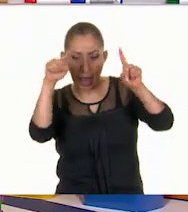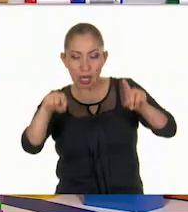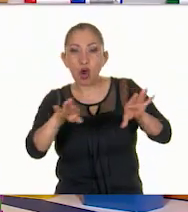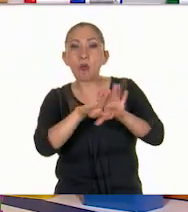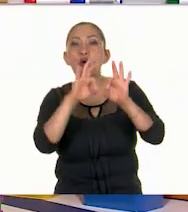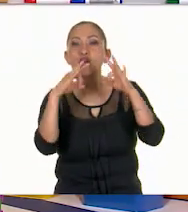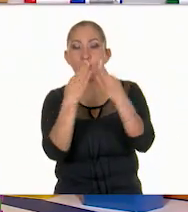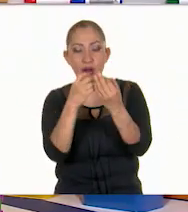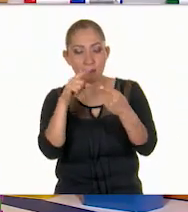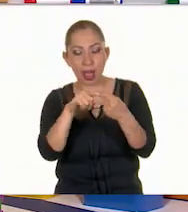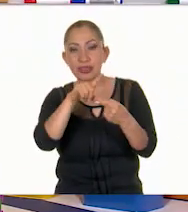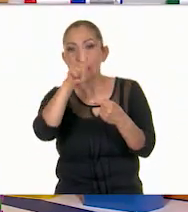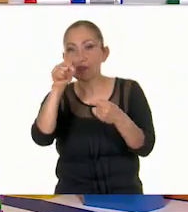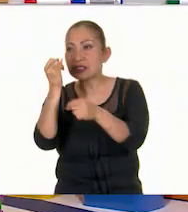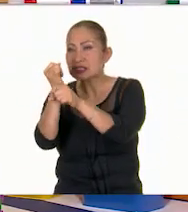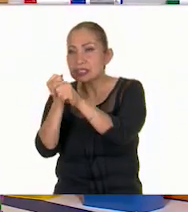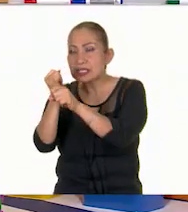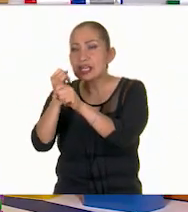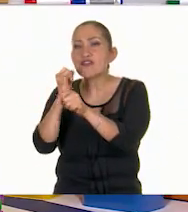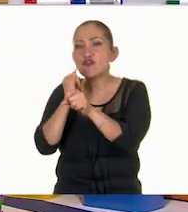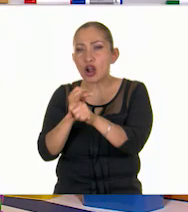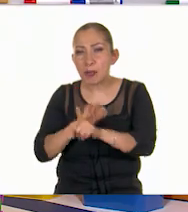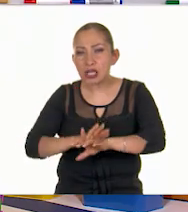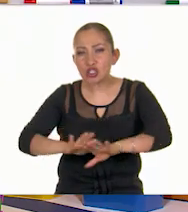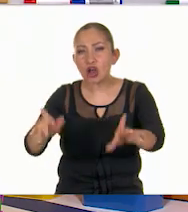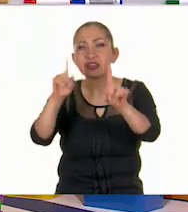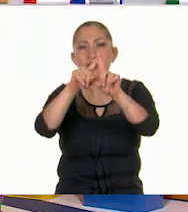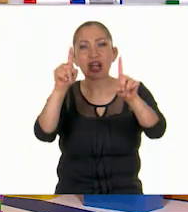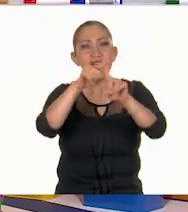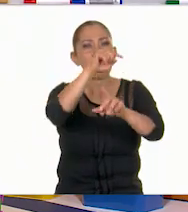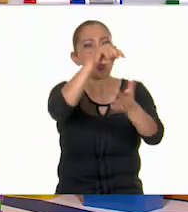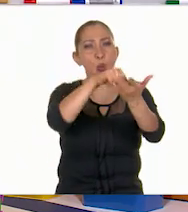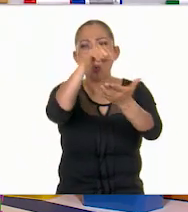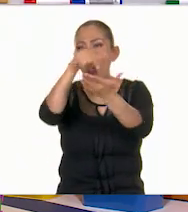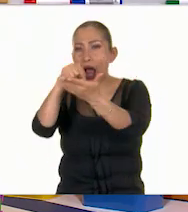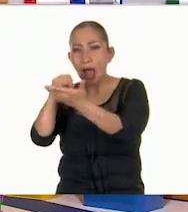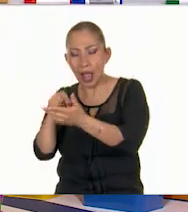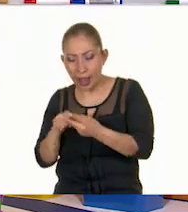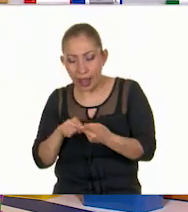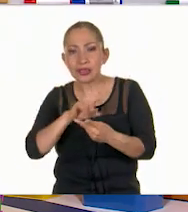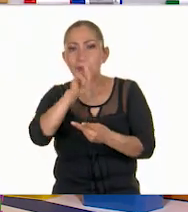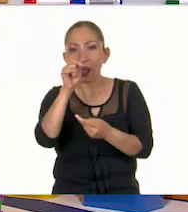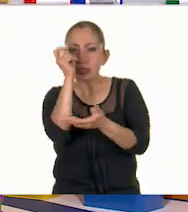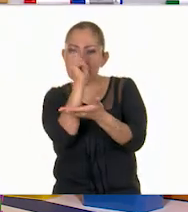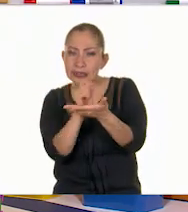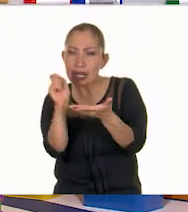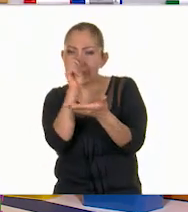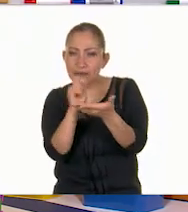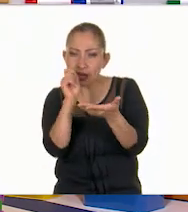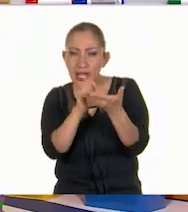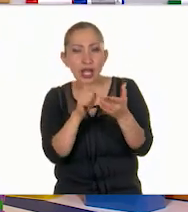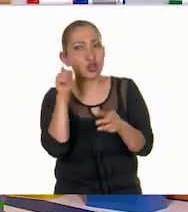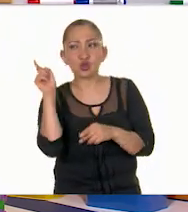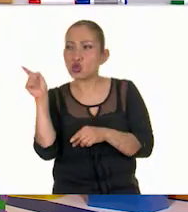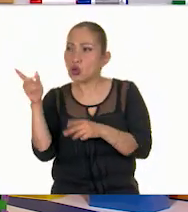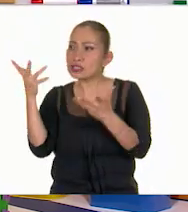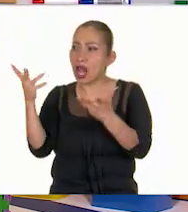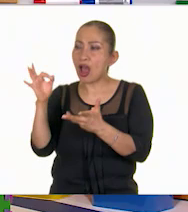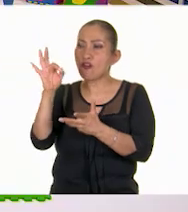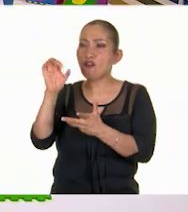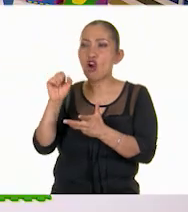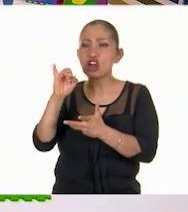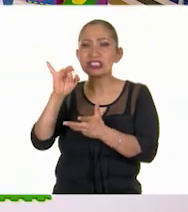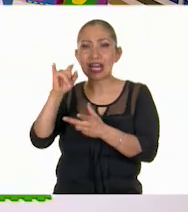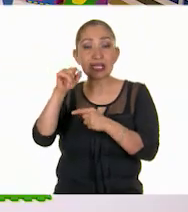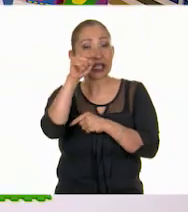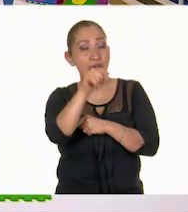luego buscamos la información en diferentes fuentes, empezamos a escribir, tú hiciste uno de fósiles,